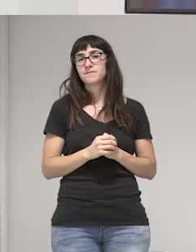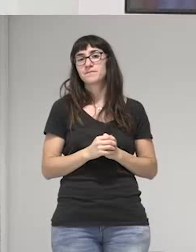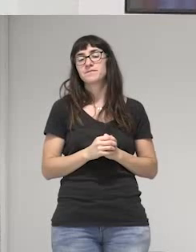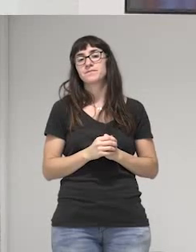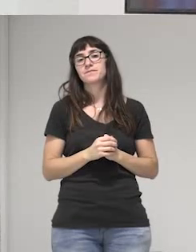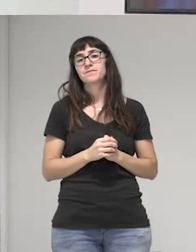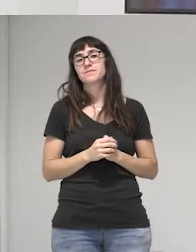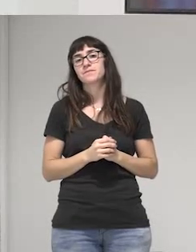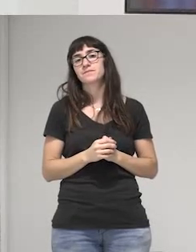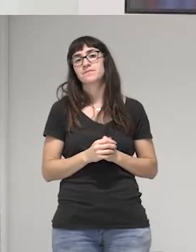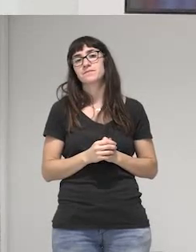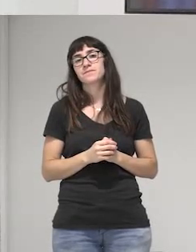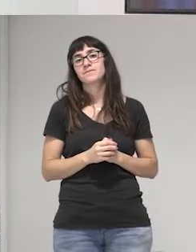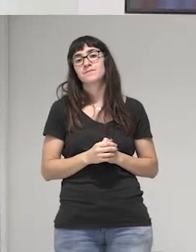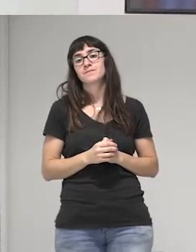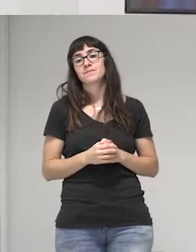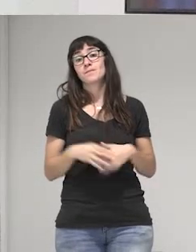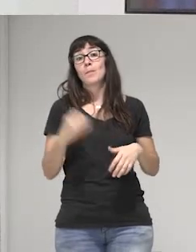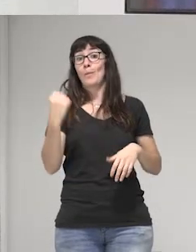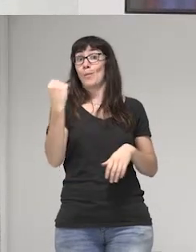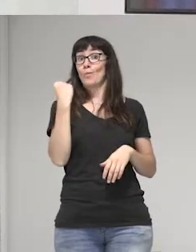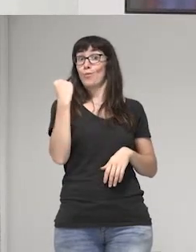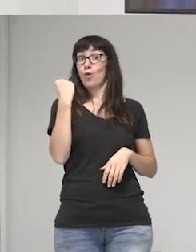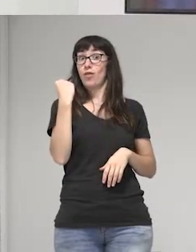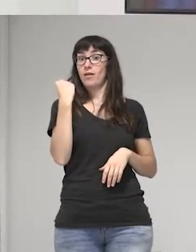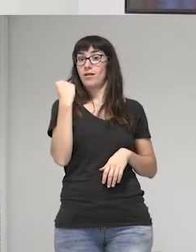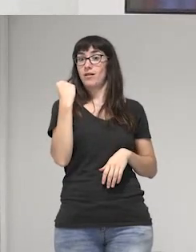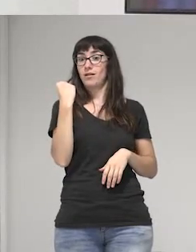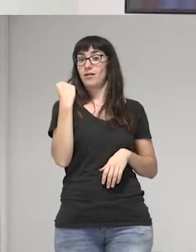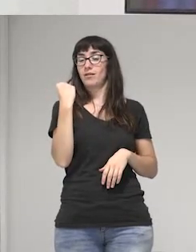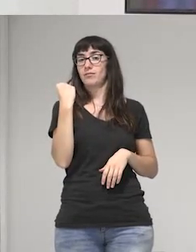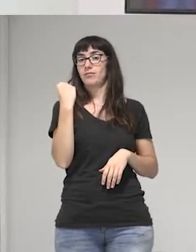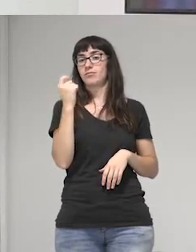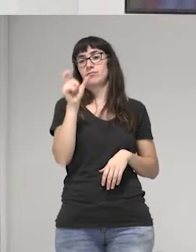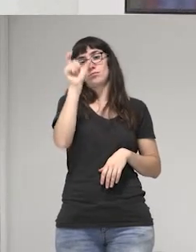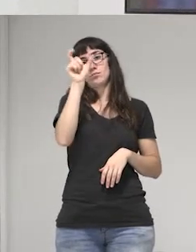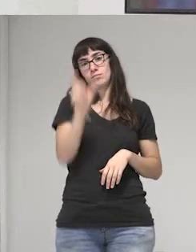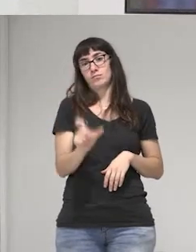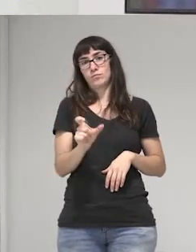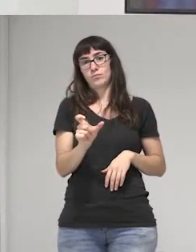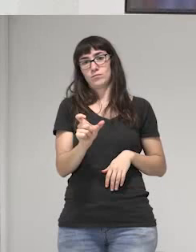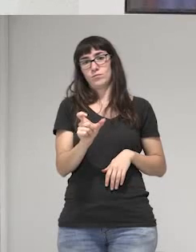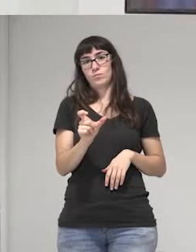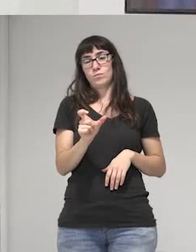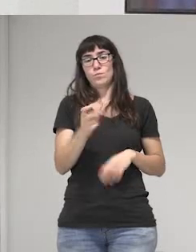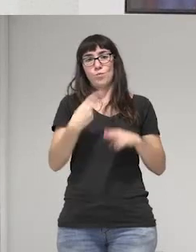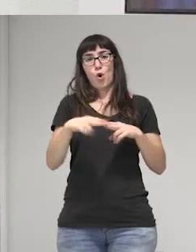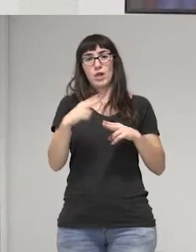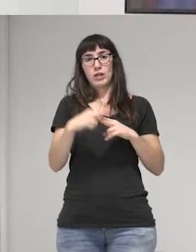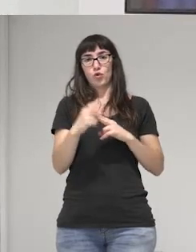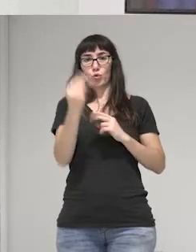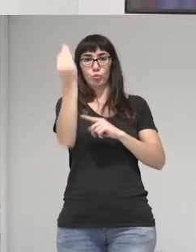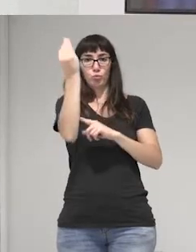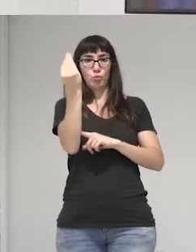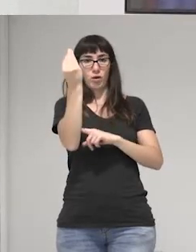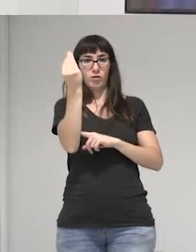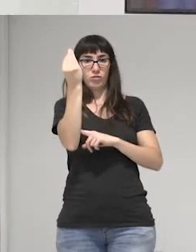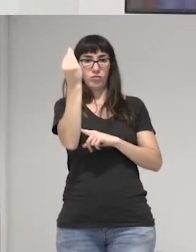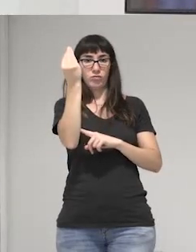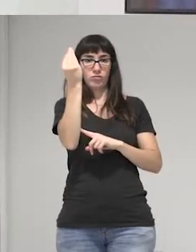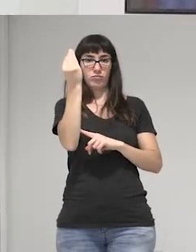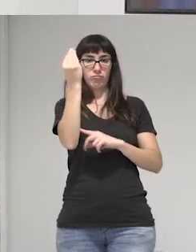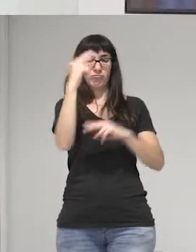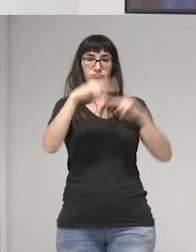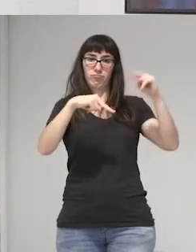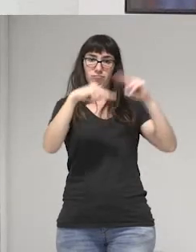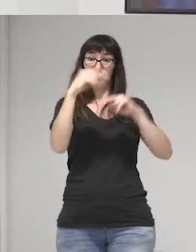con ese poder es el que construimos un sujeto político. Un sujeto político para nosotras, un sujeto